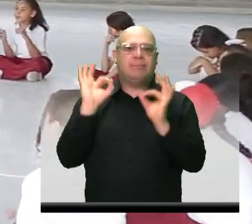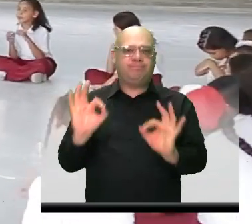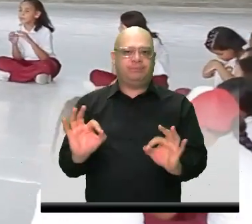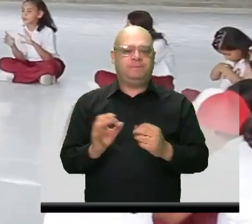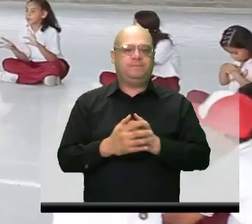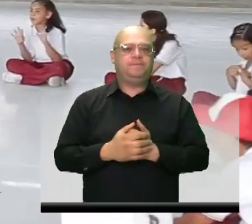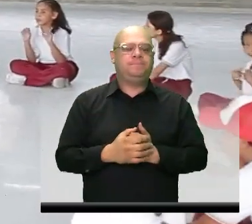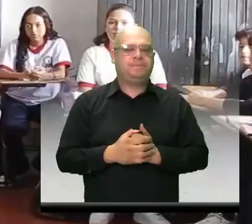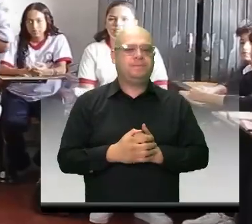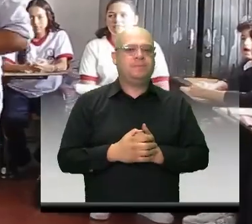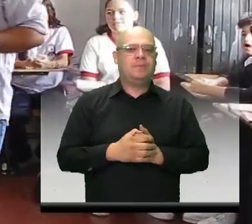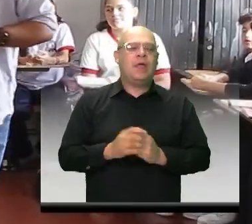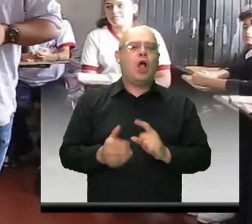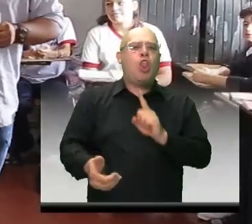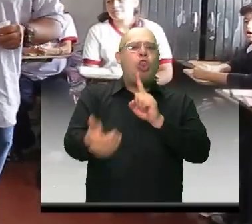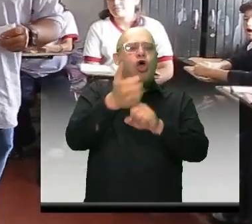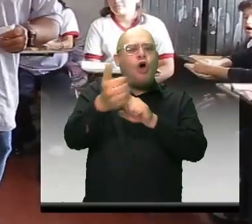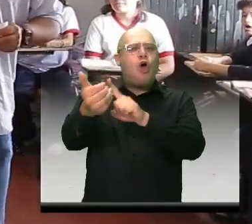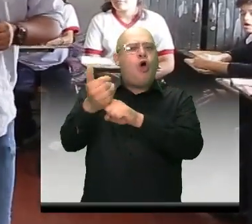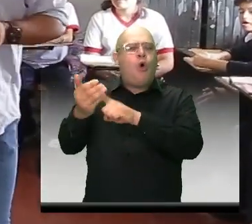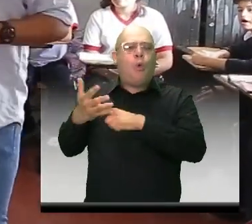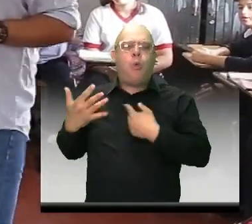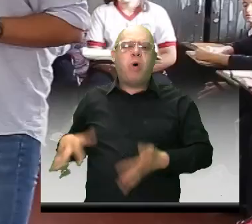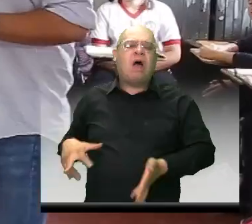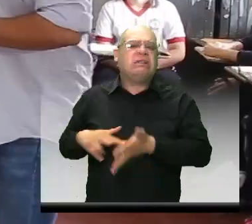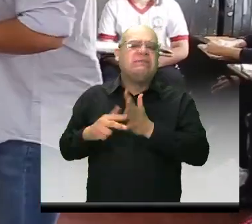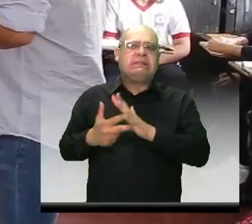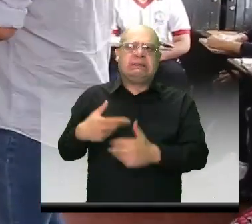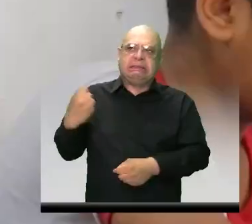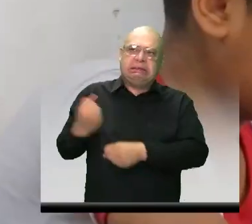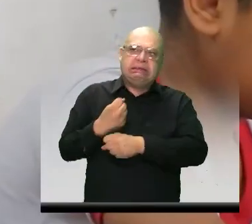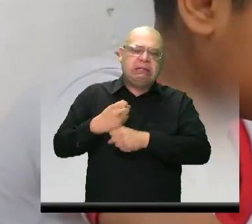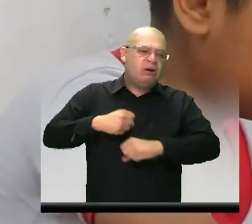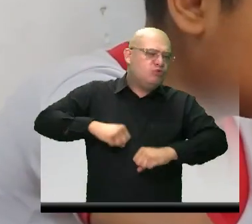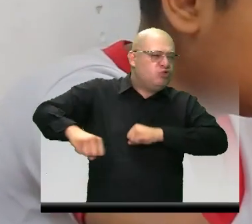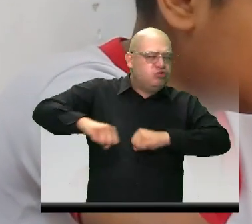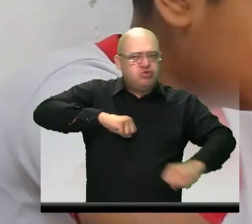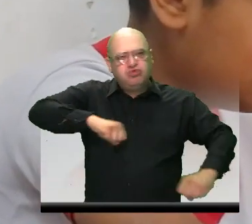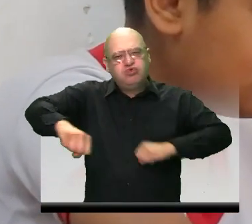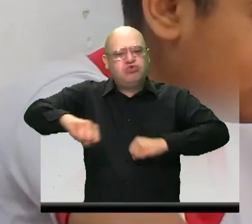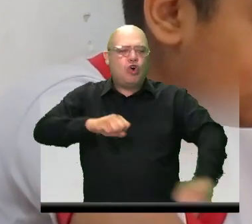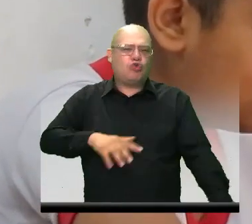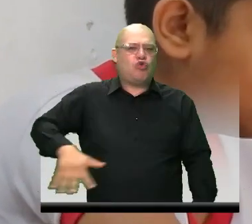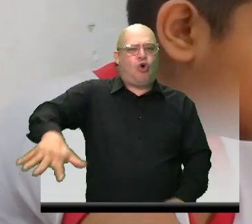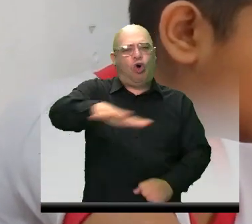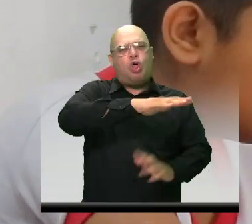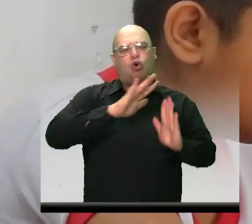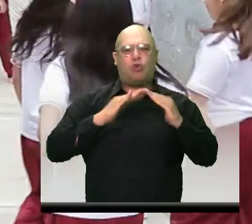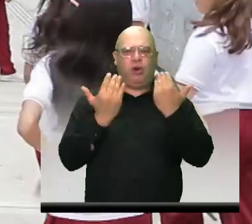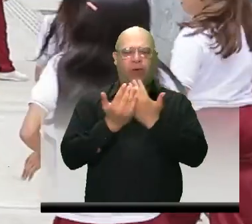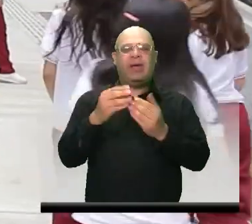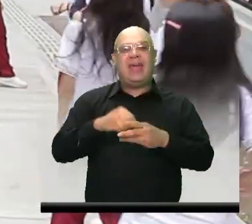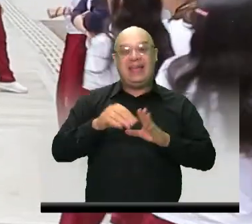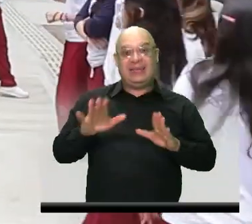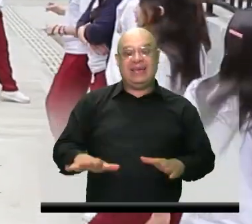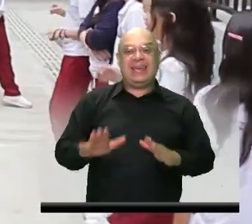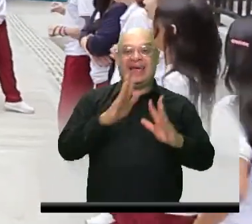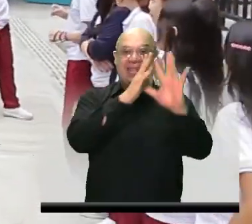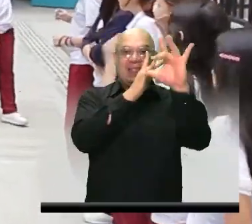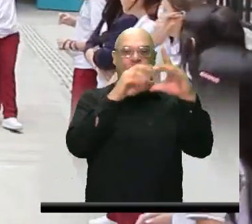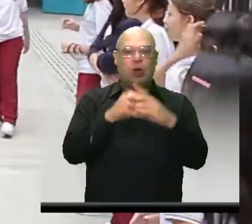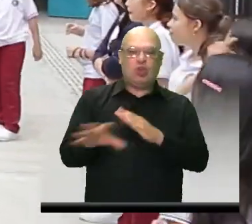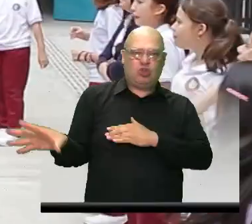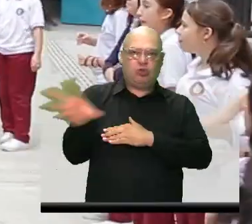Estos logros reflejan el arduo trabajo y la dedicación de toda la comunidad educativa de Itagüí para seguir demostrando que somos